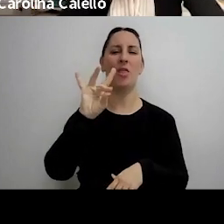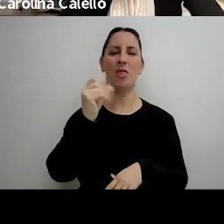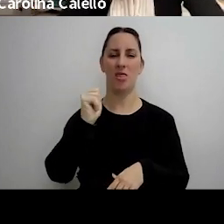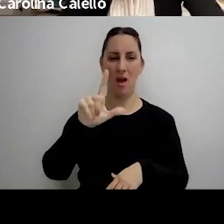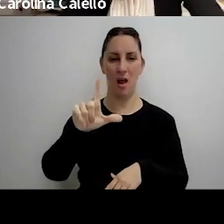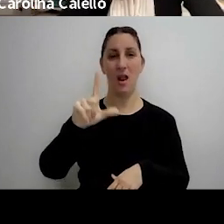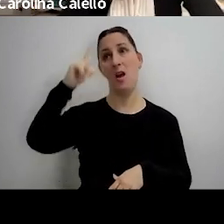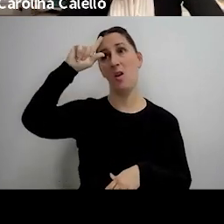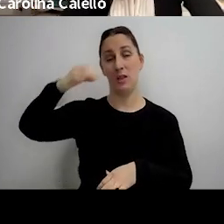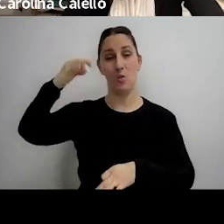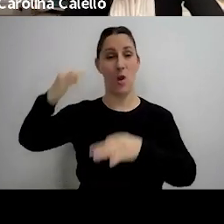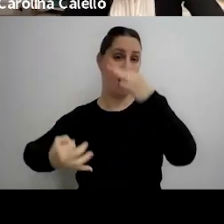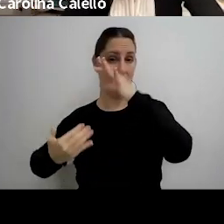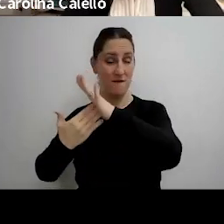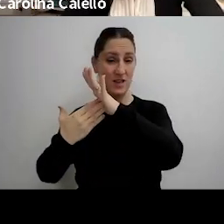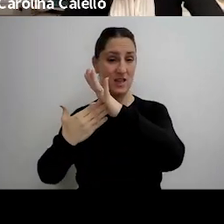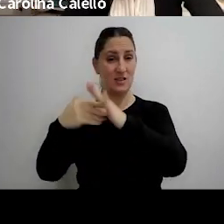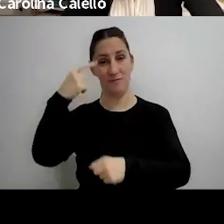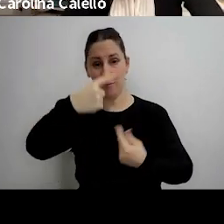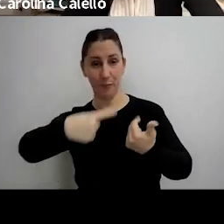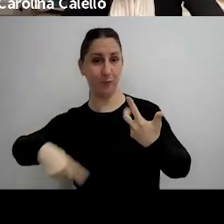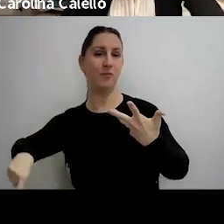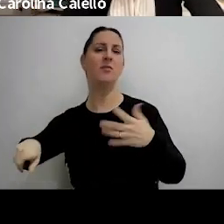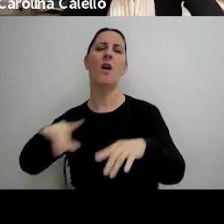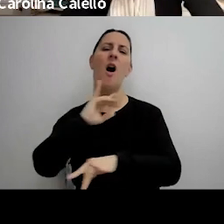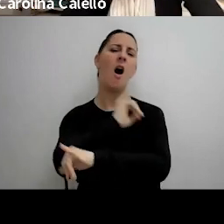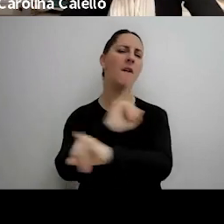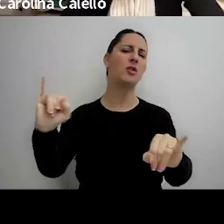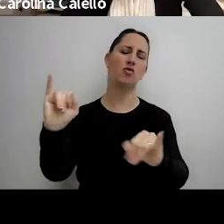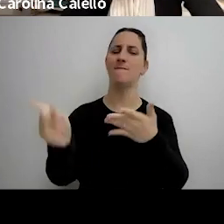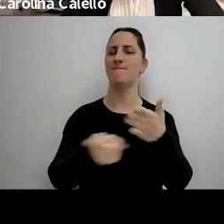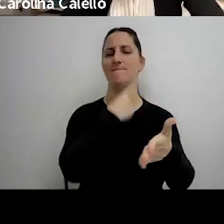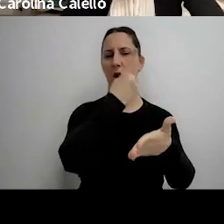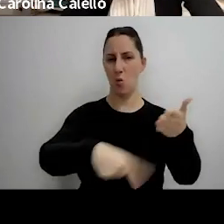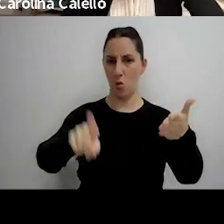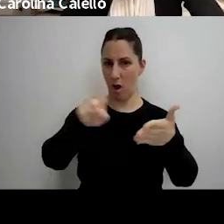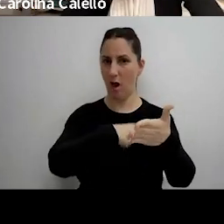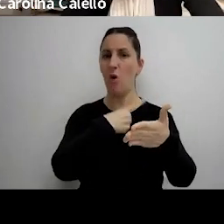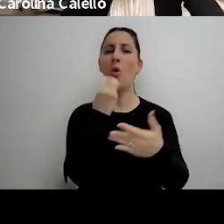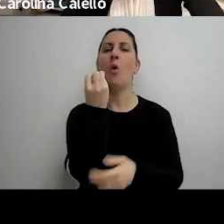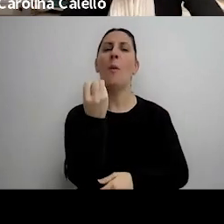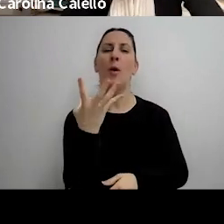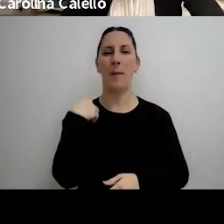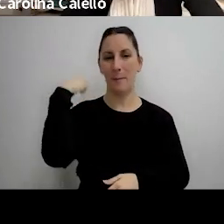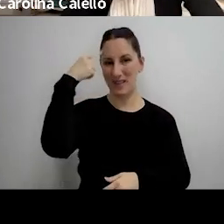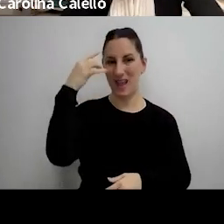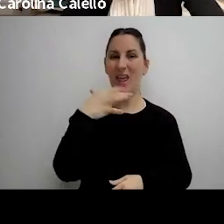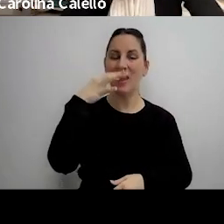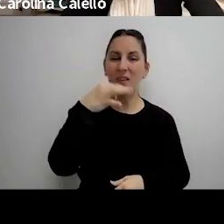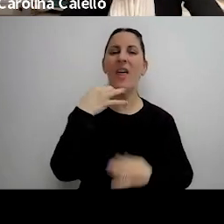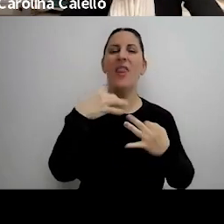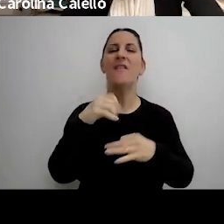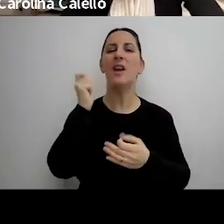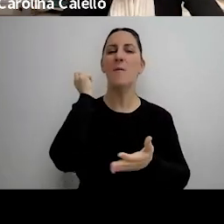fiscal ya en dos causas de distintas salas declaró la nulidad por considerar que en realidad tendría que haber aplicado la